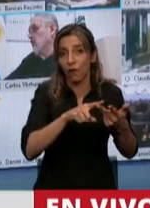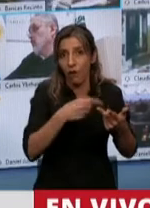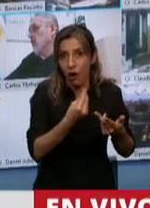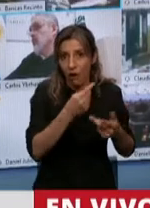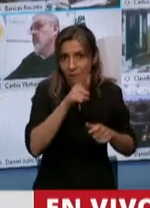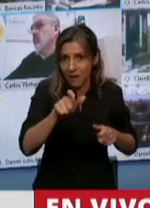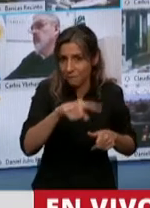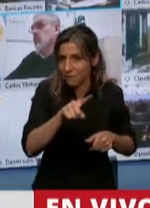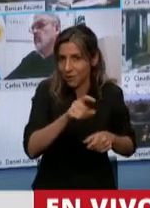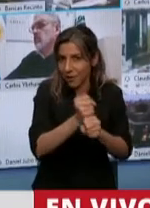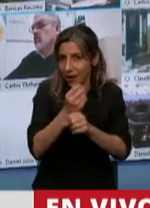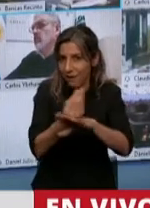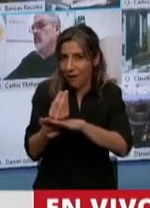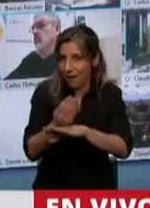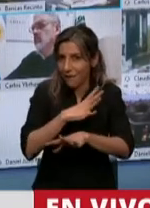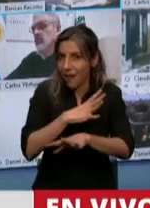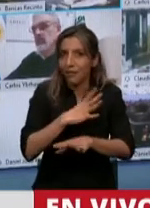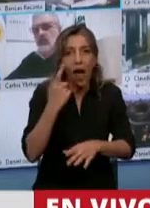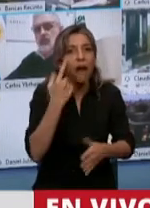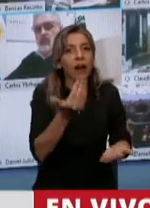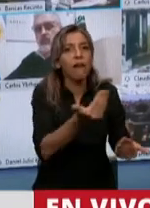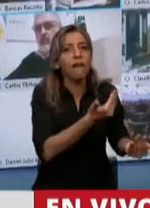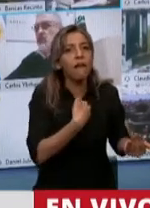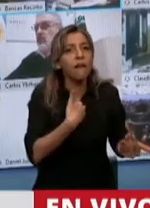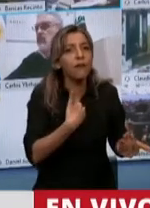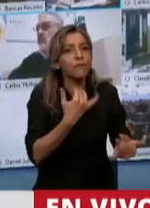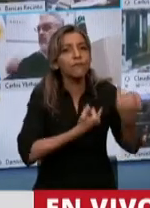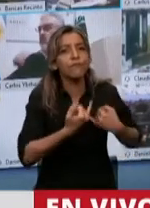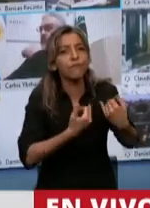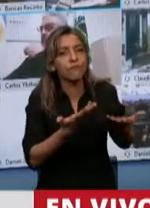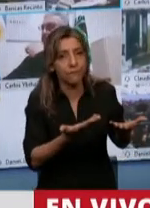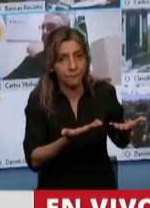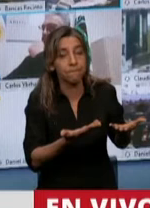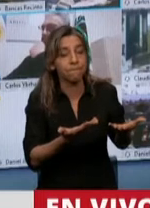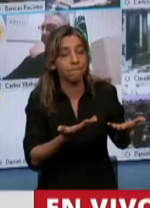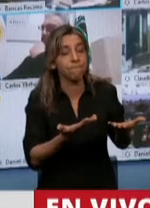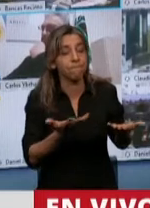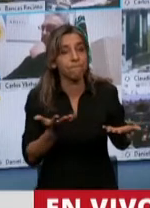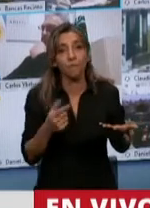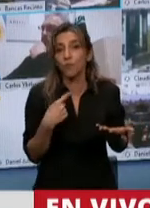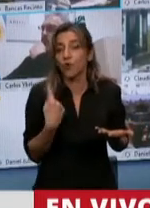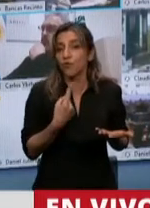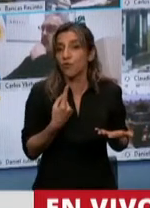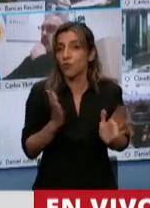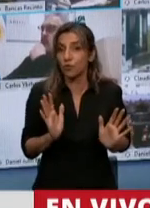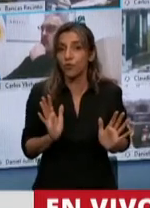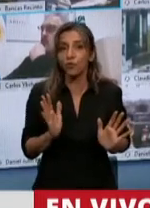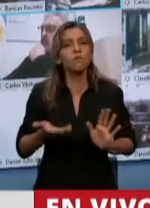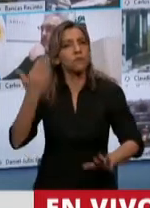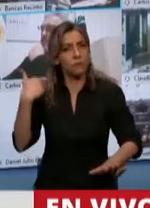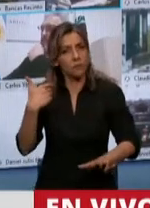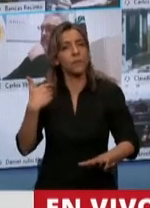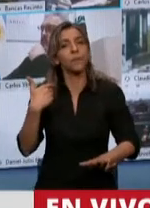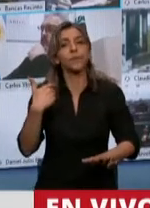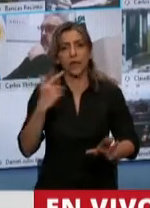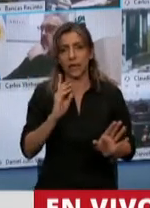si hay algo que no podemos dejar pasar es que los proyectos que se discutieron en la Cámara de